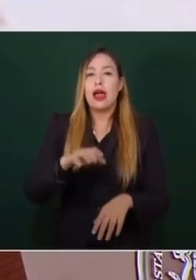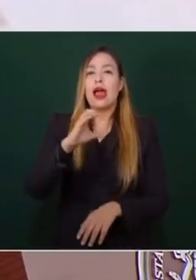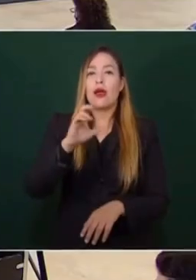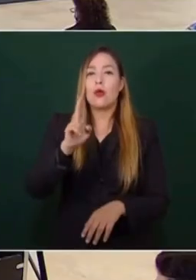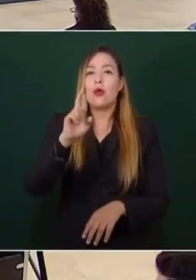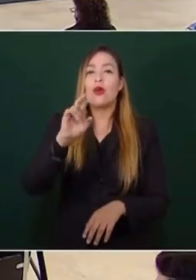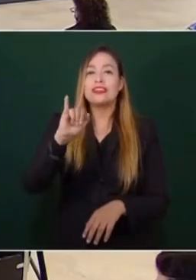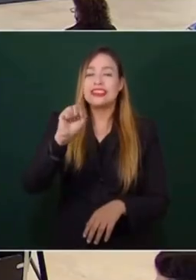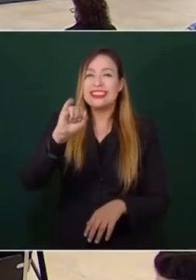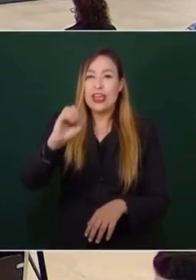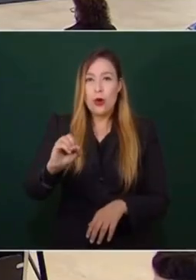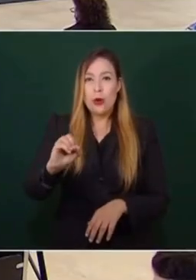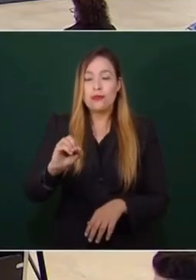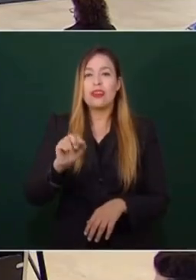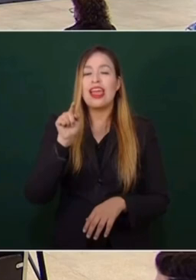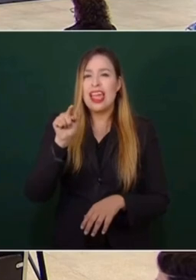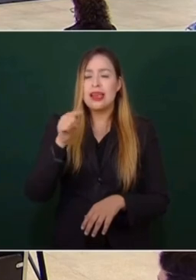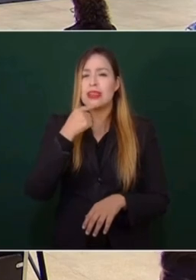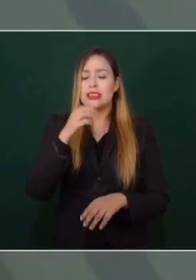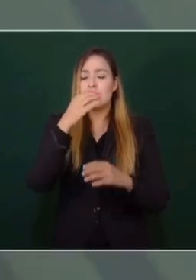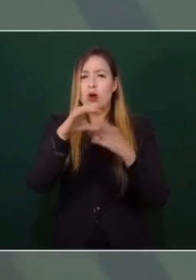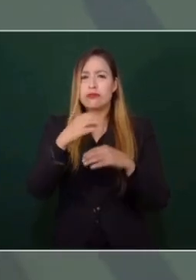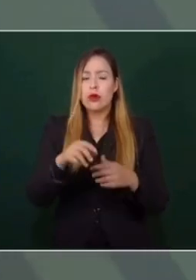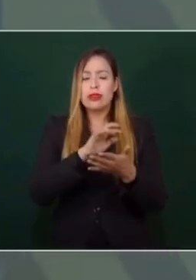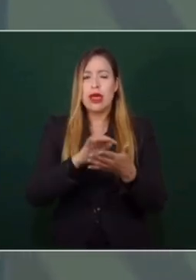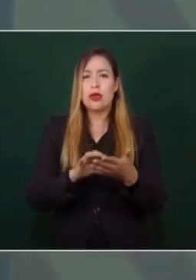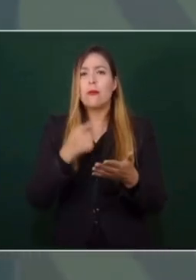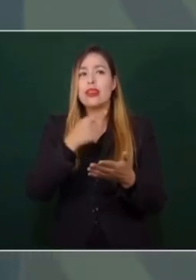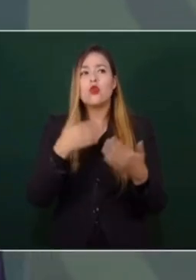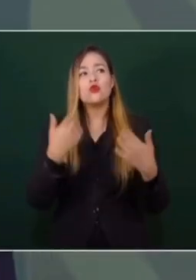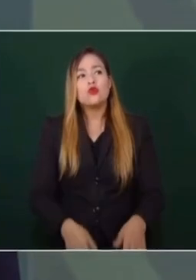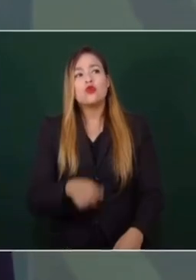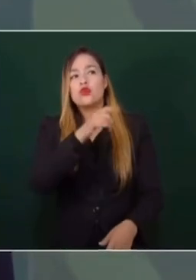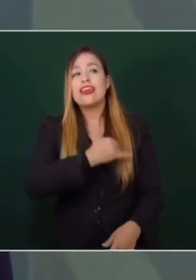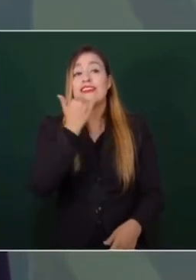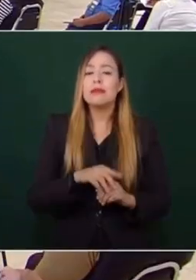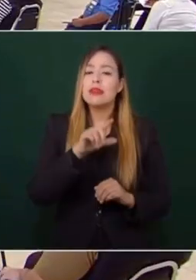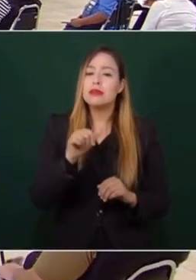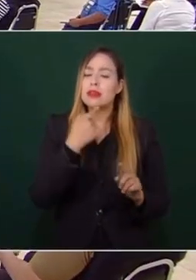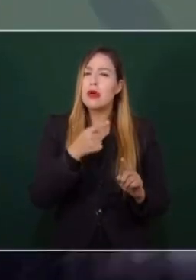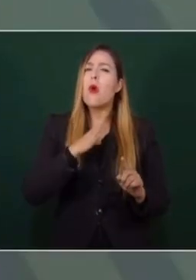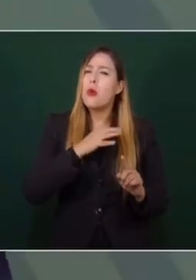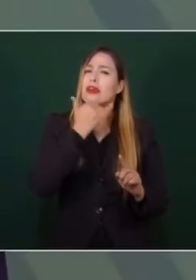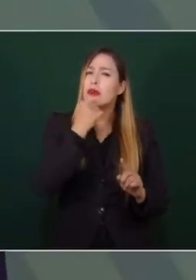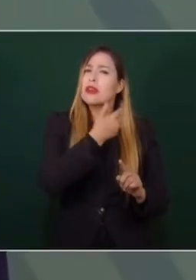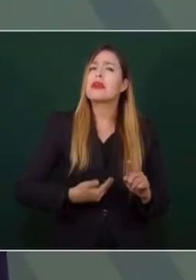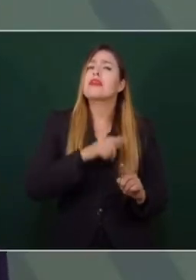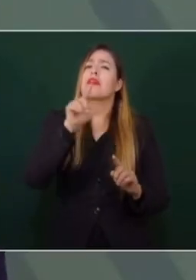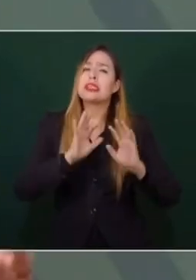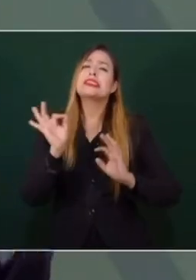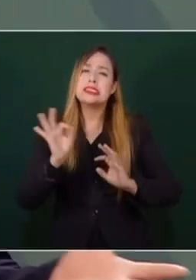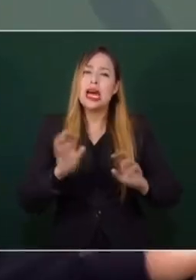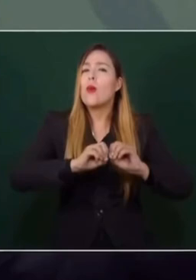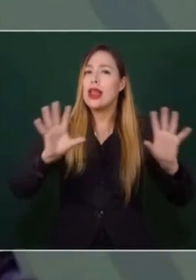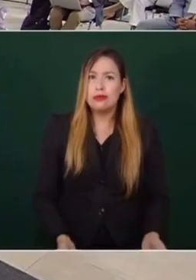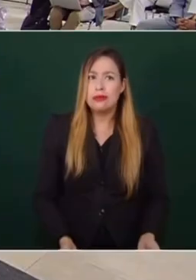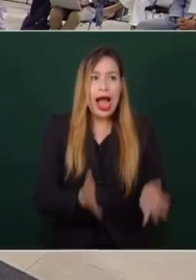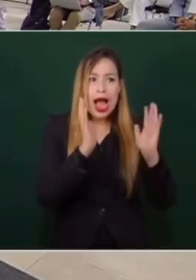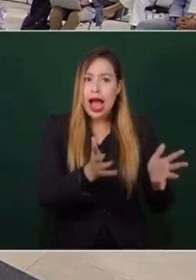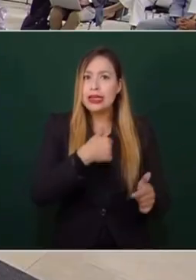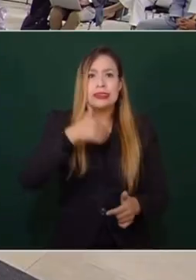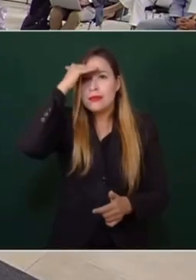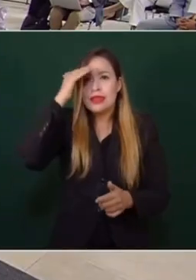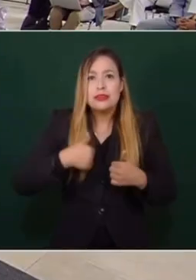dice en un comentario, fue un desliz del presidente. No, tiene que así pienso.